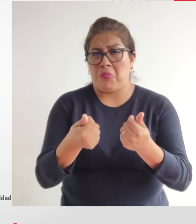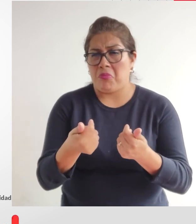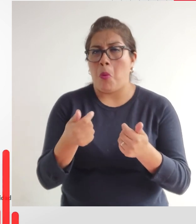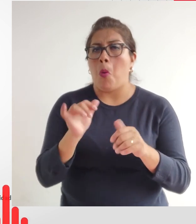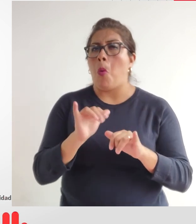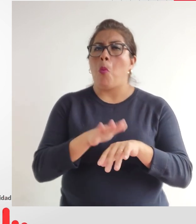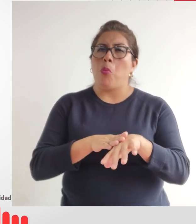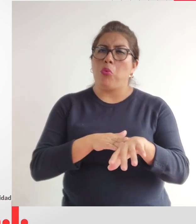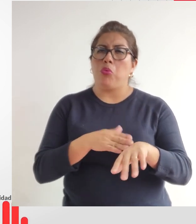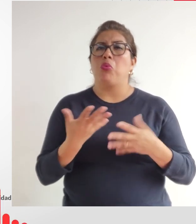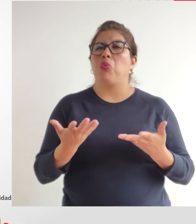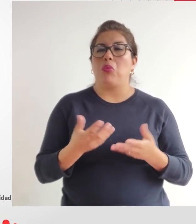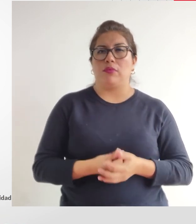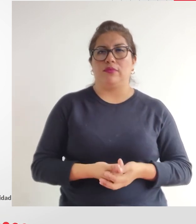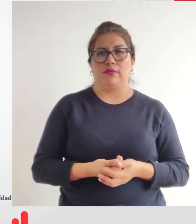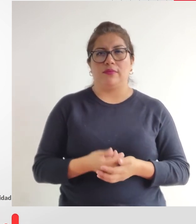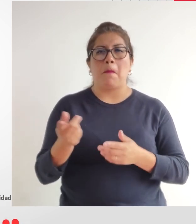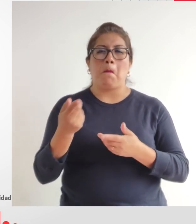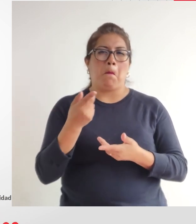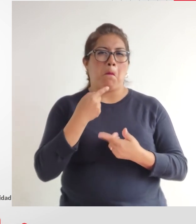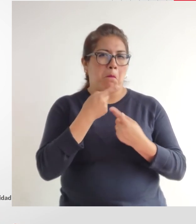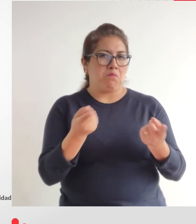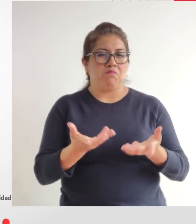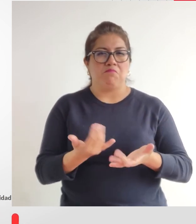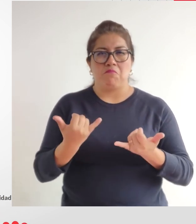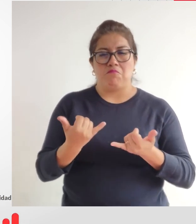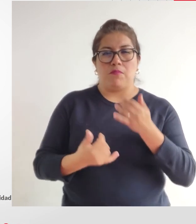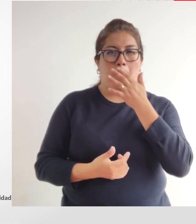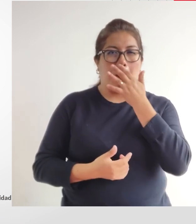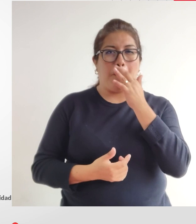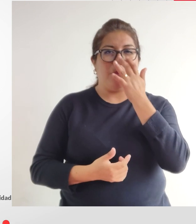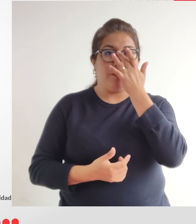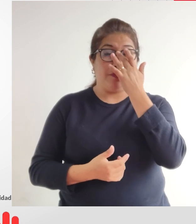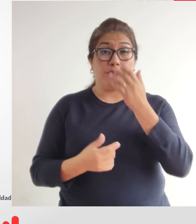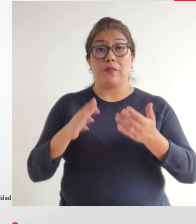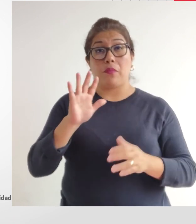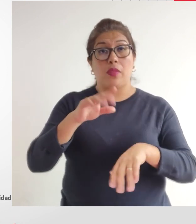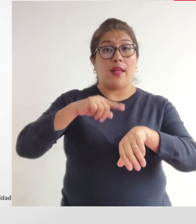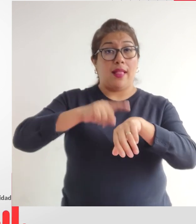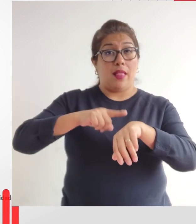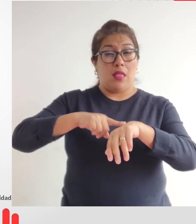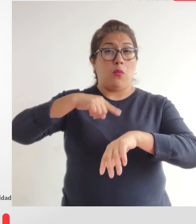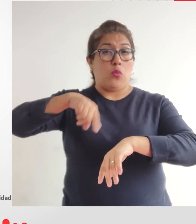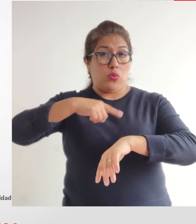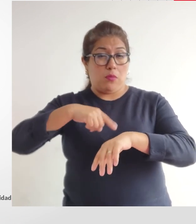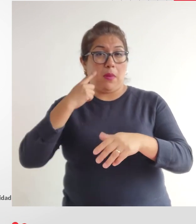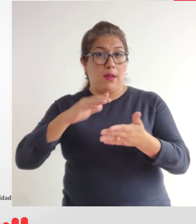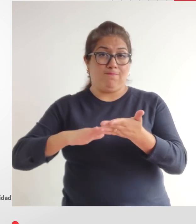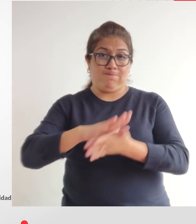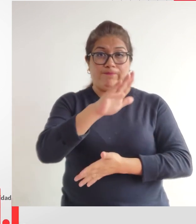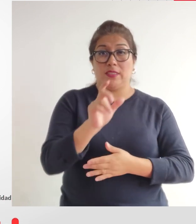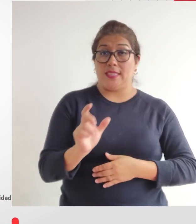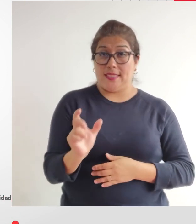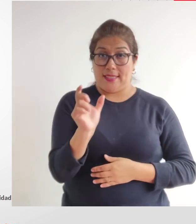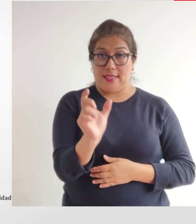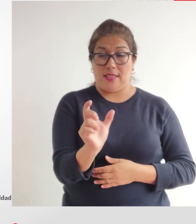proceso que les puede decir a nuestros oyentes el tiempo que demoramos actualmente para emitir un carnet de